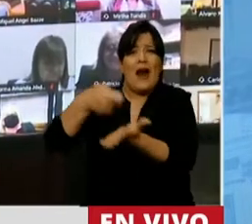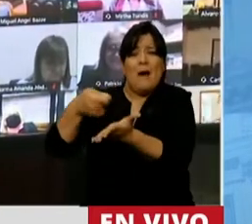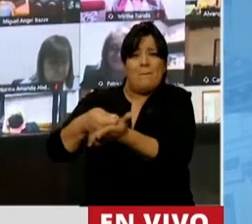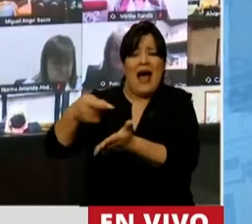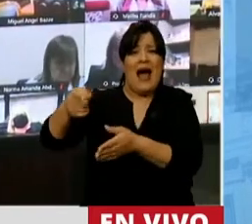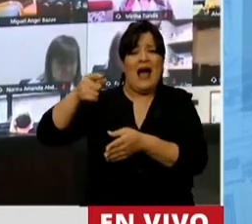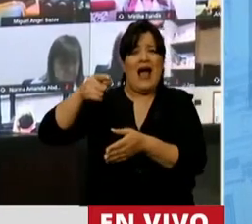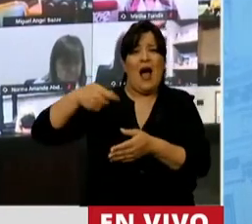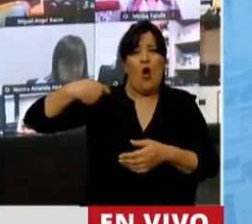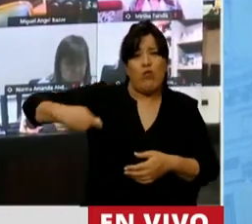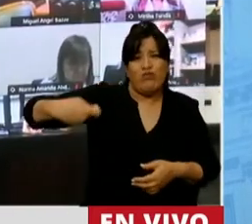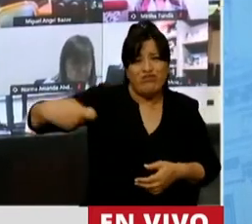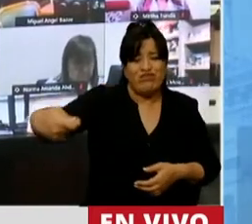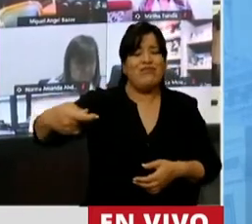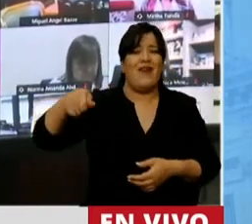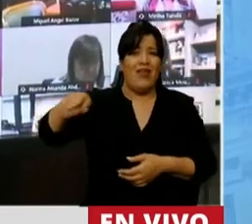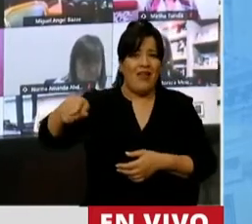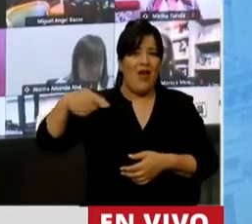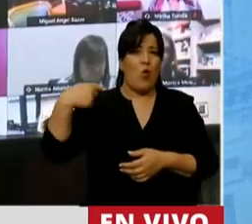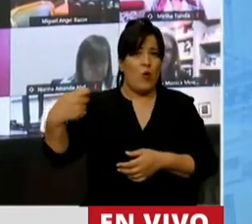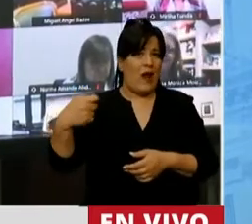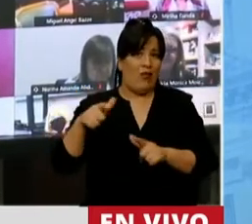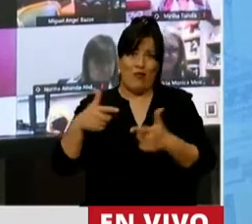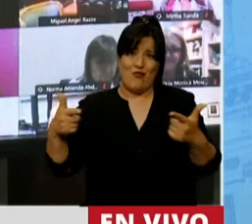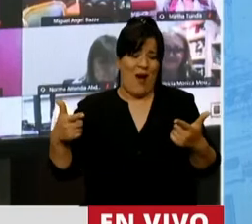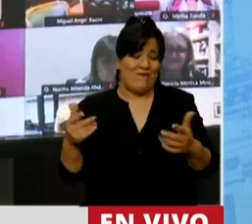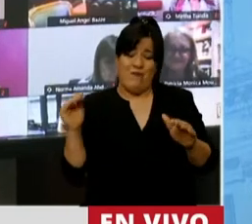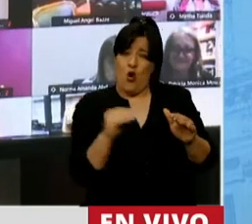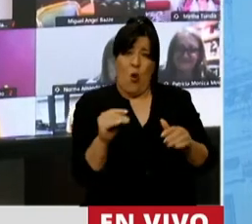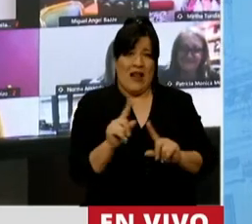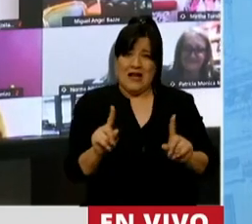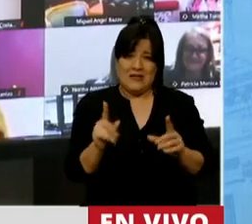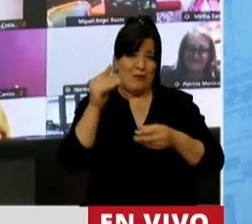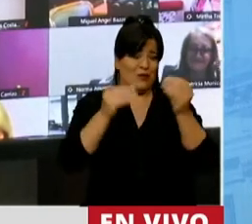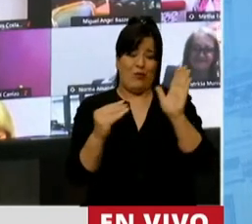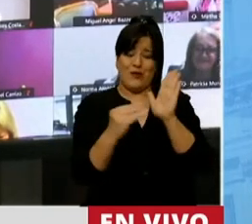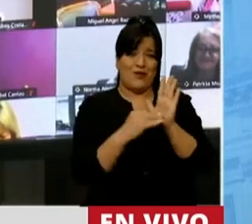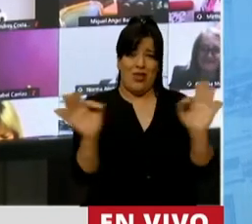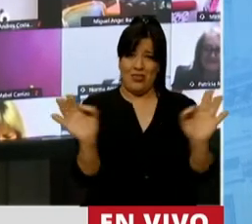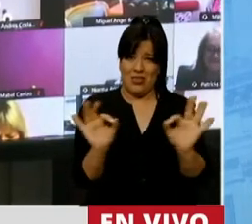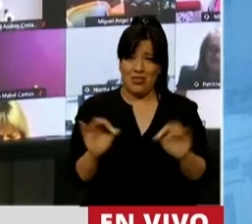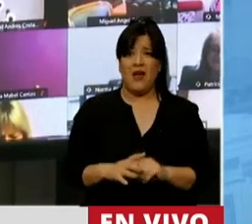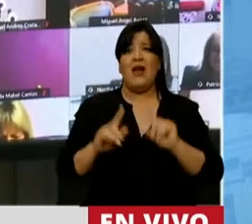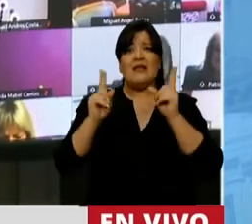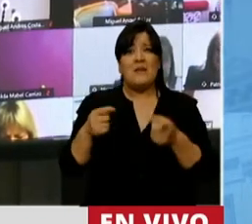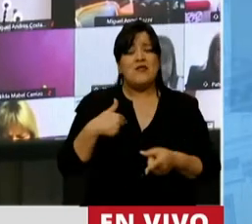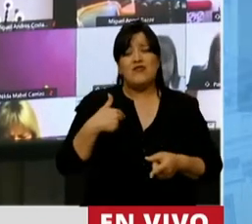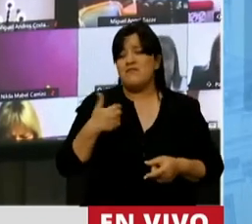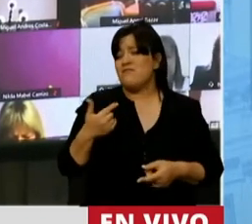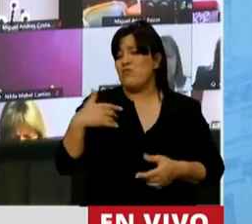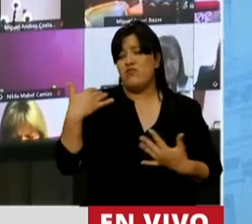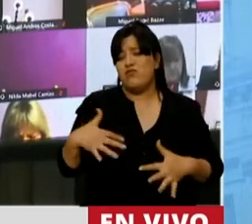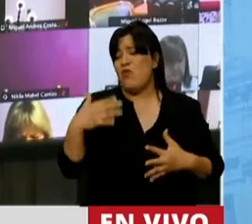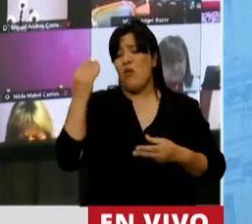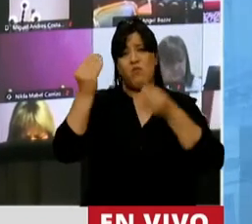la reparación histórica no lo vemos suficiente. También expresarme mi enorme preocupación